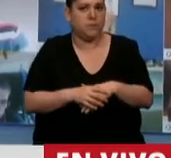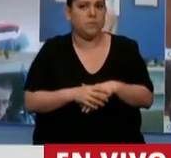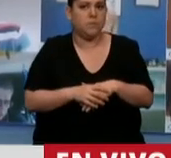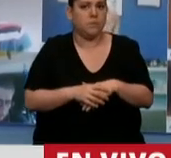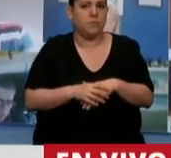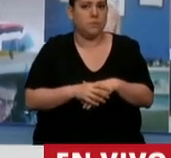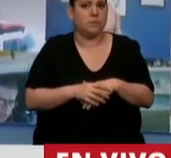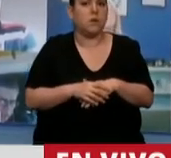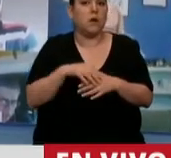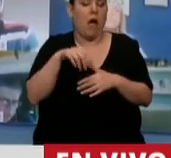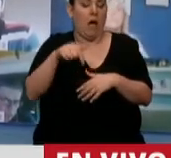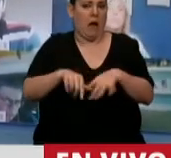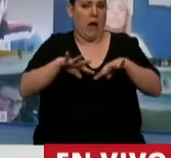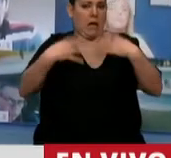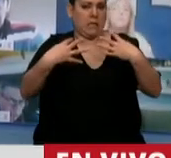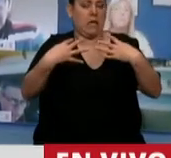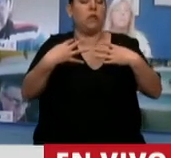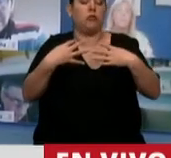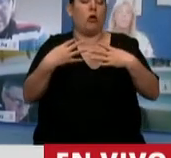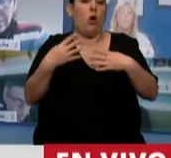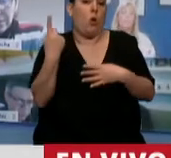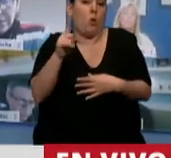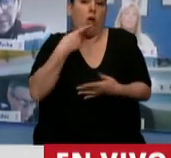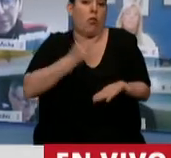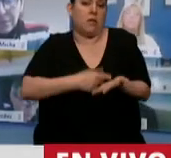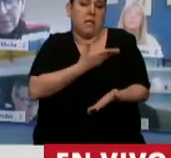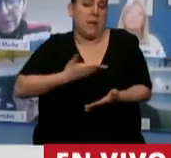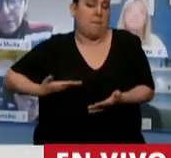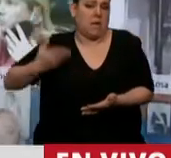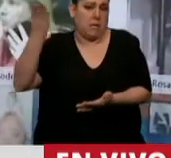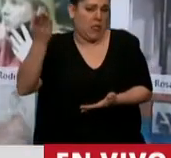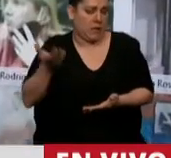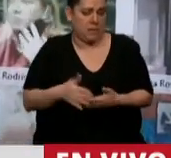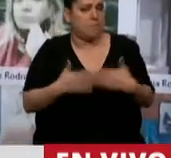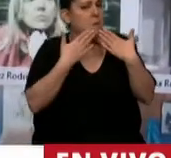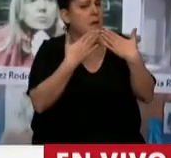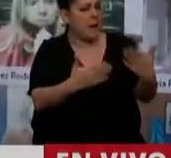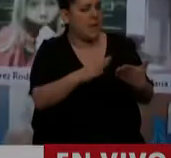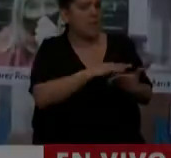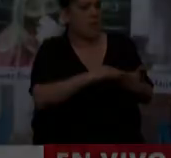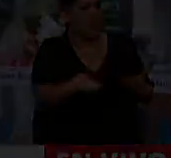desde el recinto, en la oportunidad que lo determine el Presidente. Gracias. Gracias, Diputado.